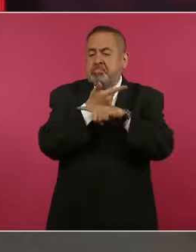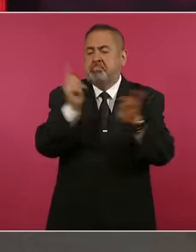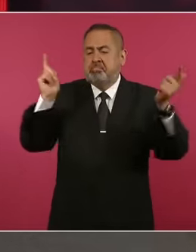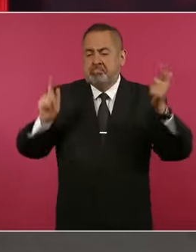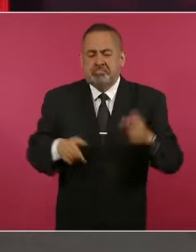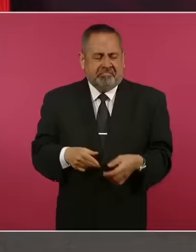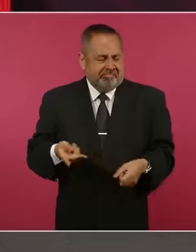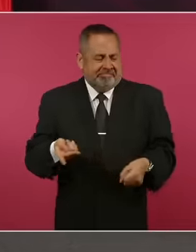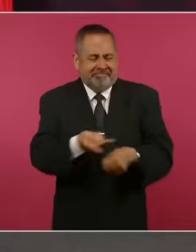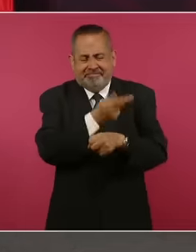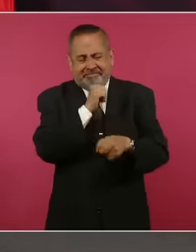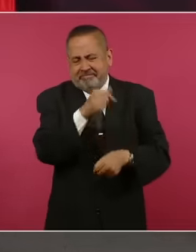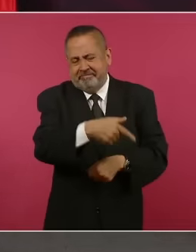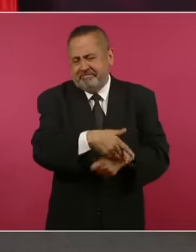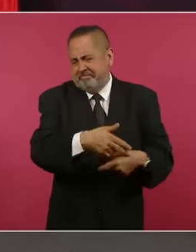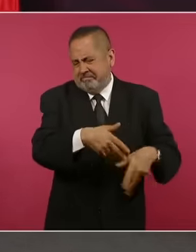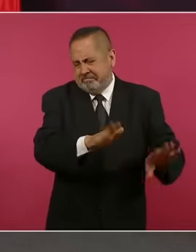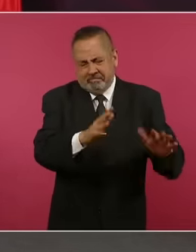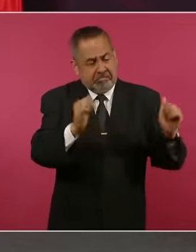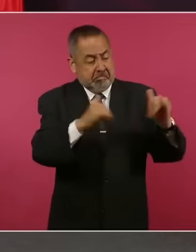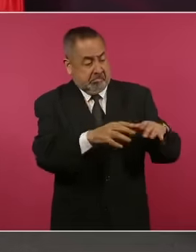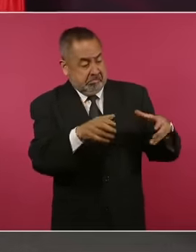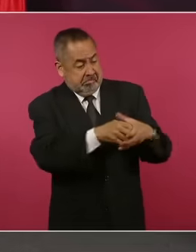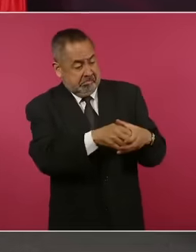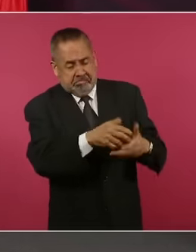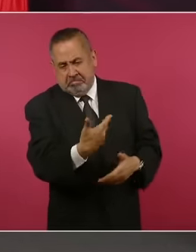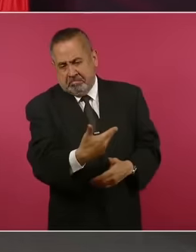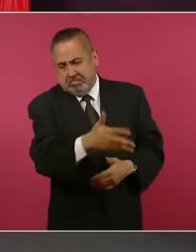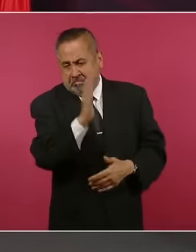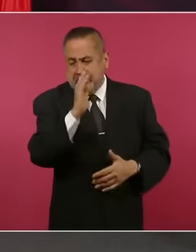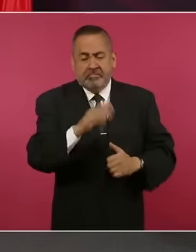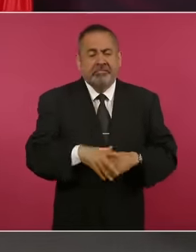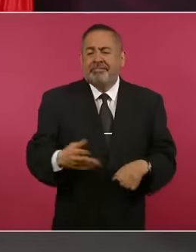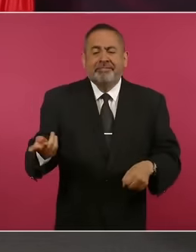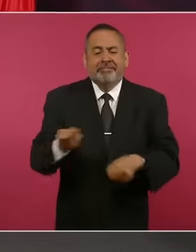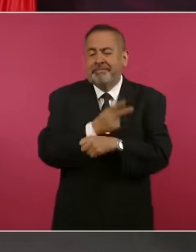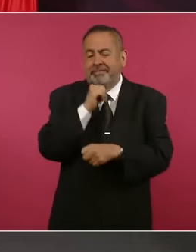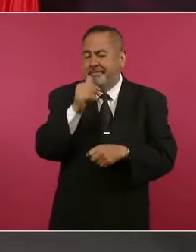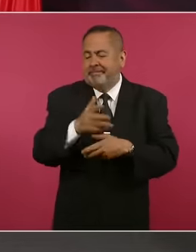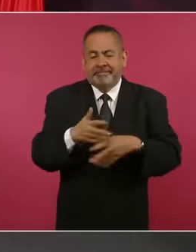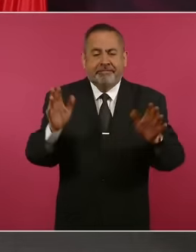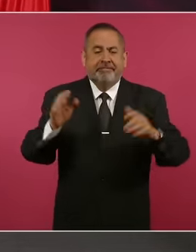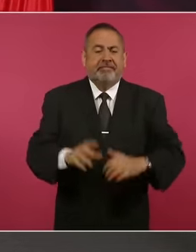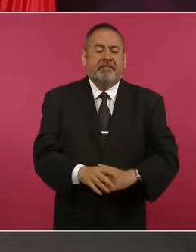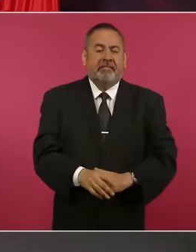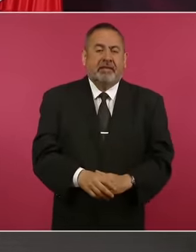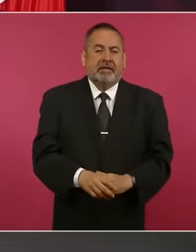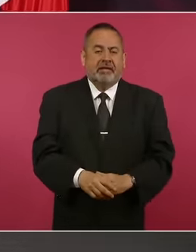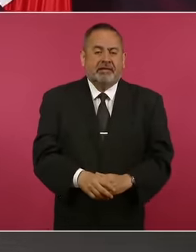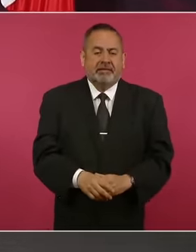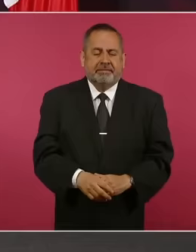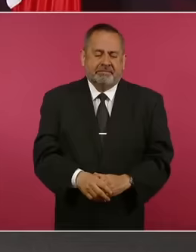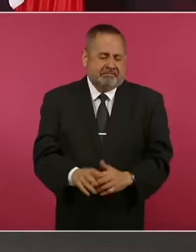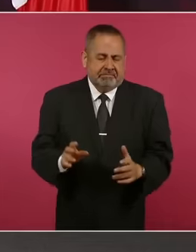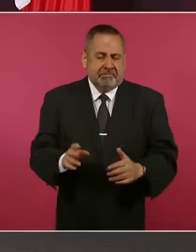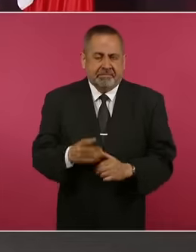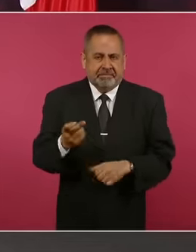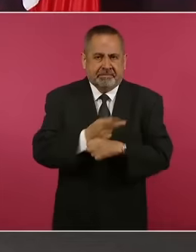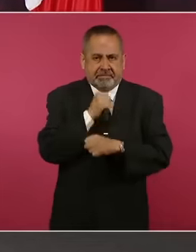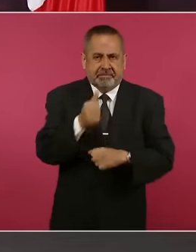no pasa nada, absolutamente.